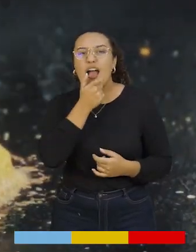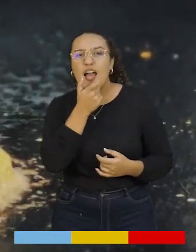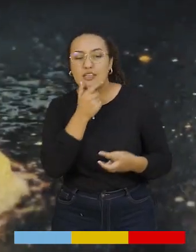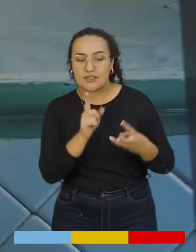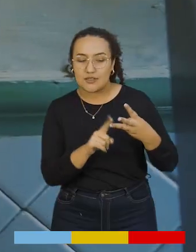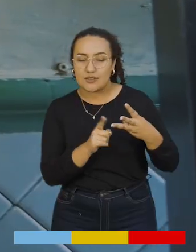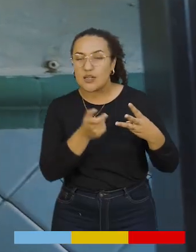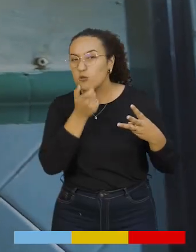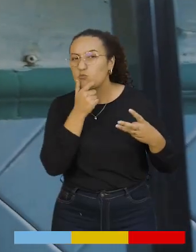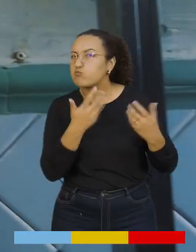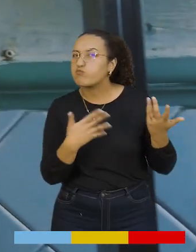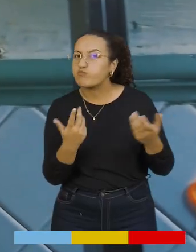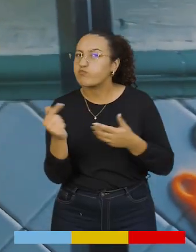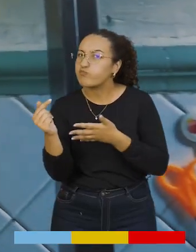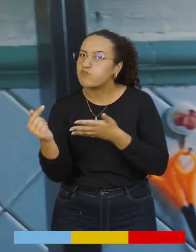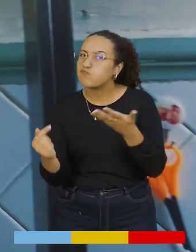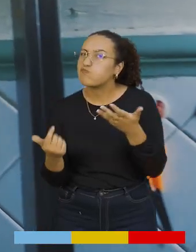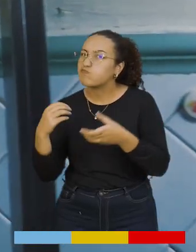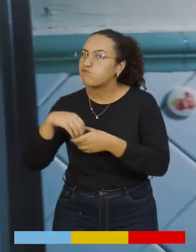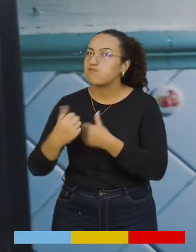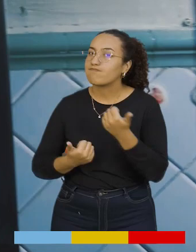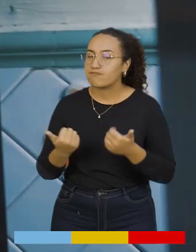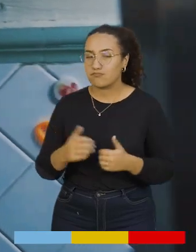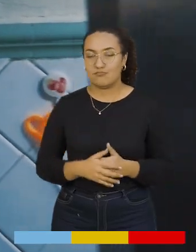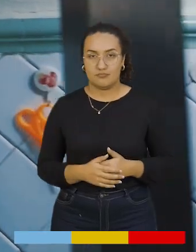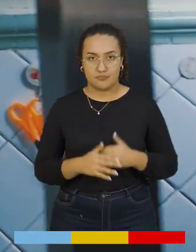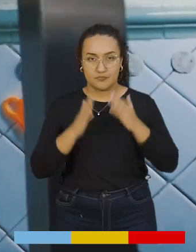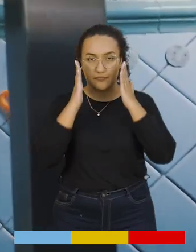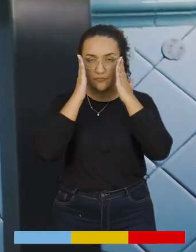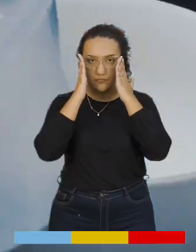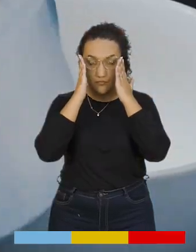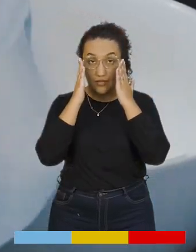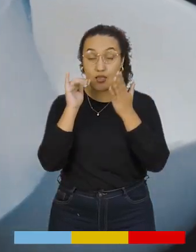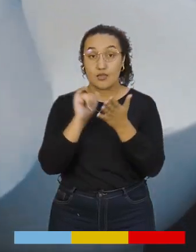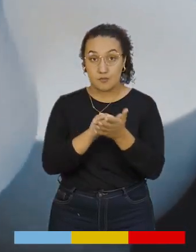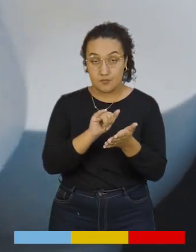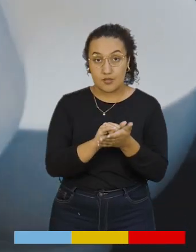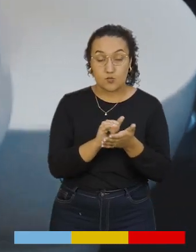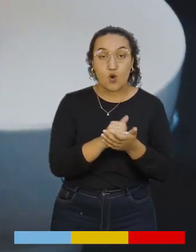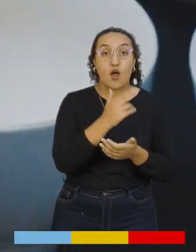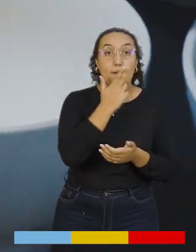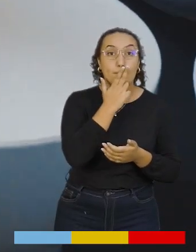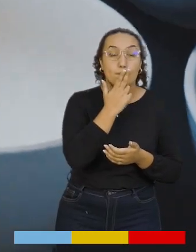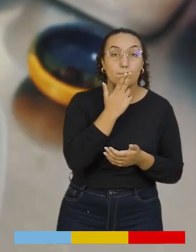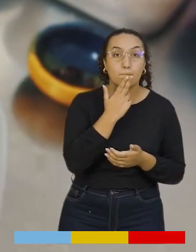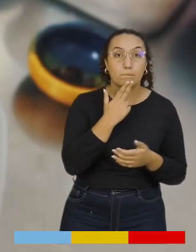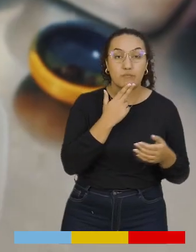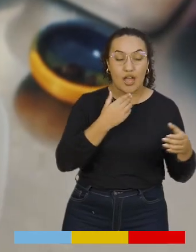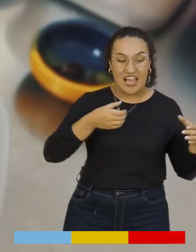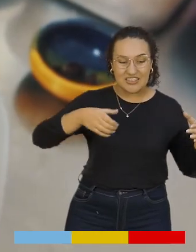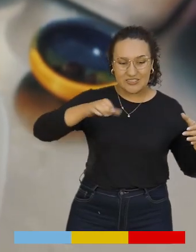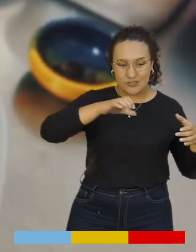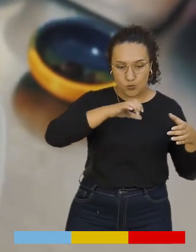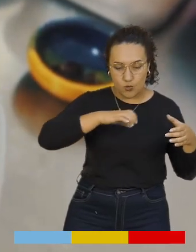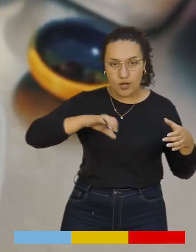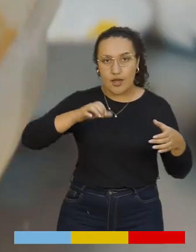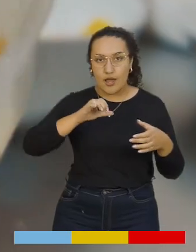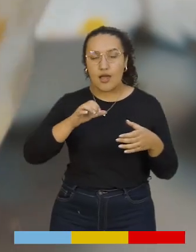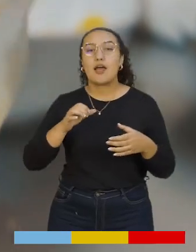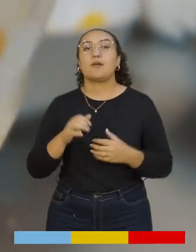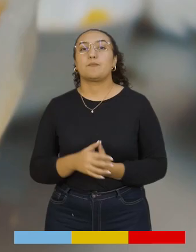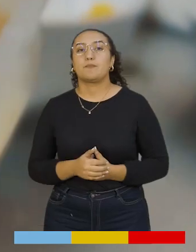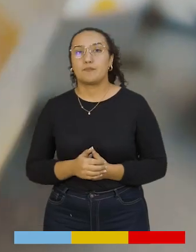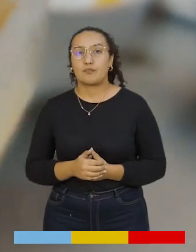galleta, ¿cuáles son los ingredientes? Listo, bueno, para la galleta vamos a usar partes iguales de azúcar pulverizada, clara de huevo,